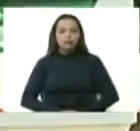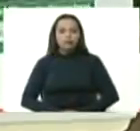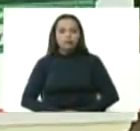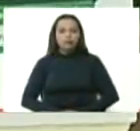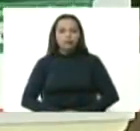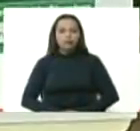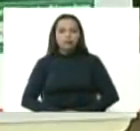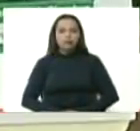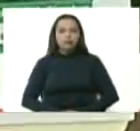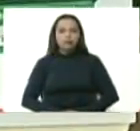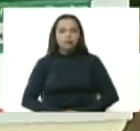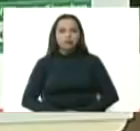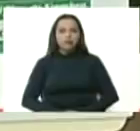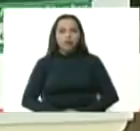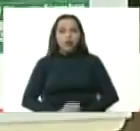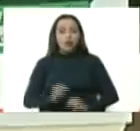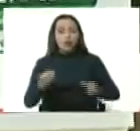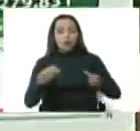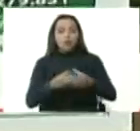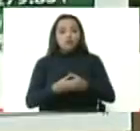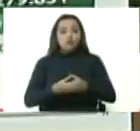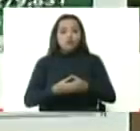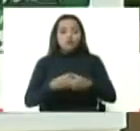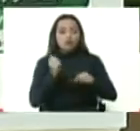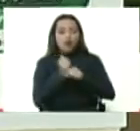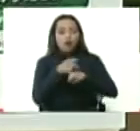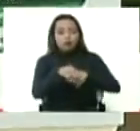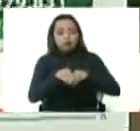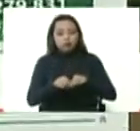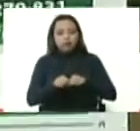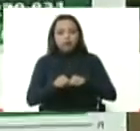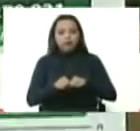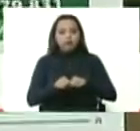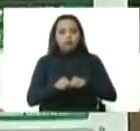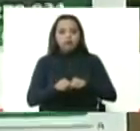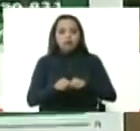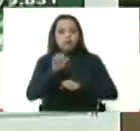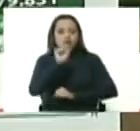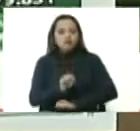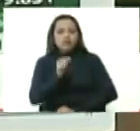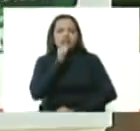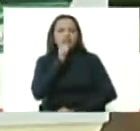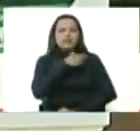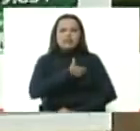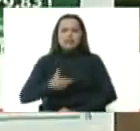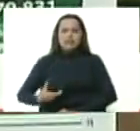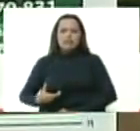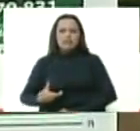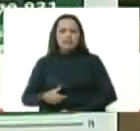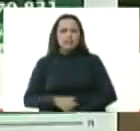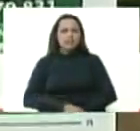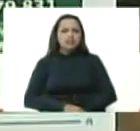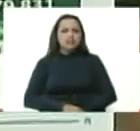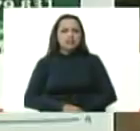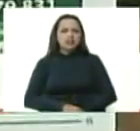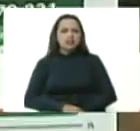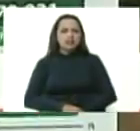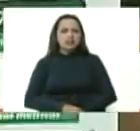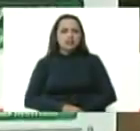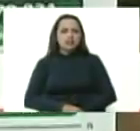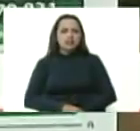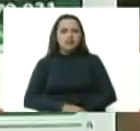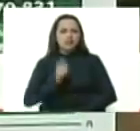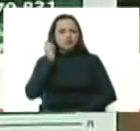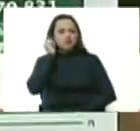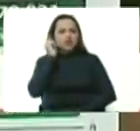con AgroSUR tenemos que fortalecer AgroSUR ¿quién preside AgroSUR ahorita? Tibisay León